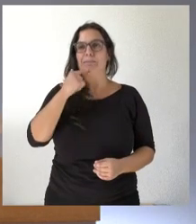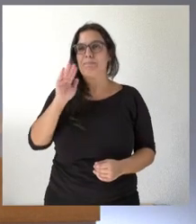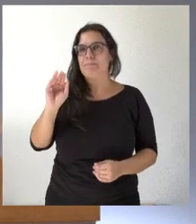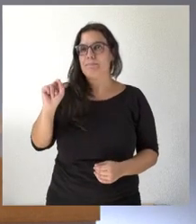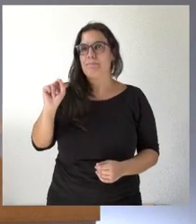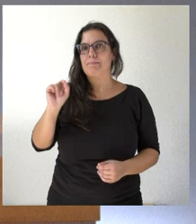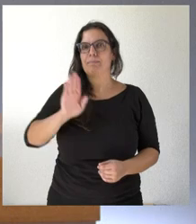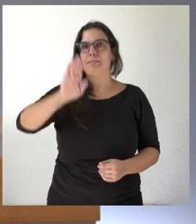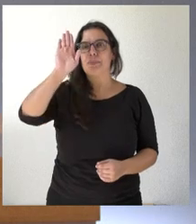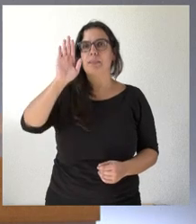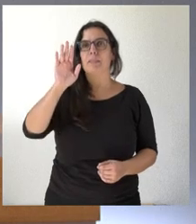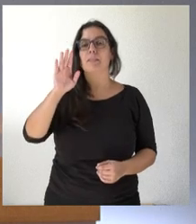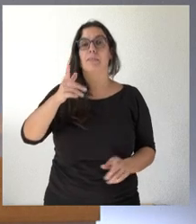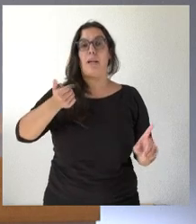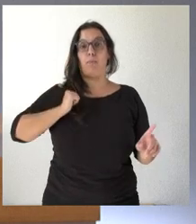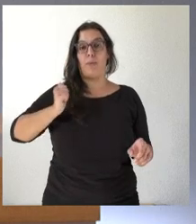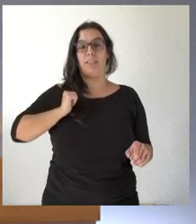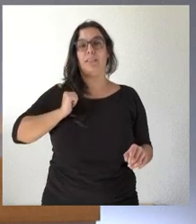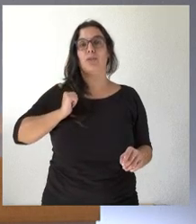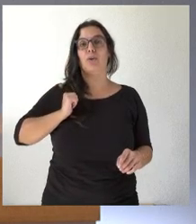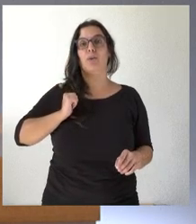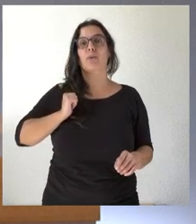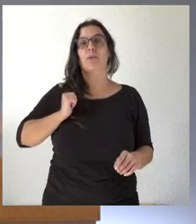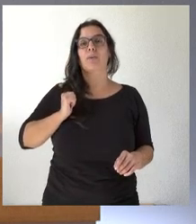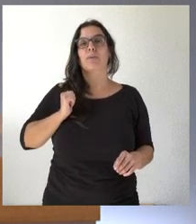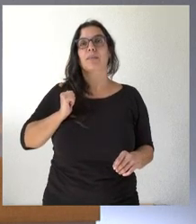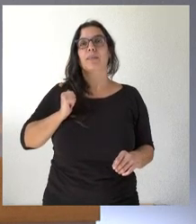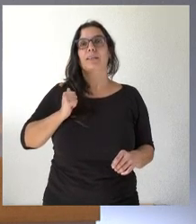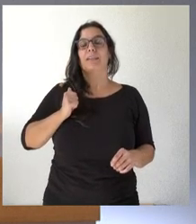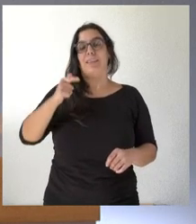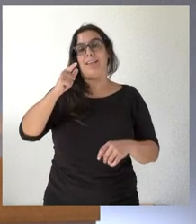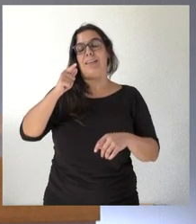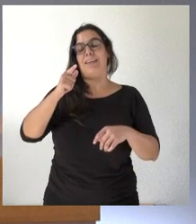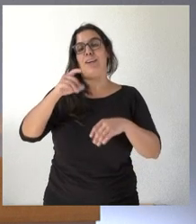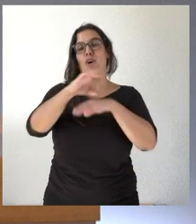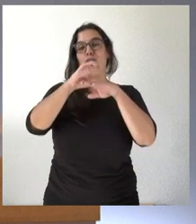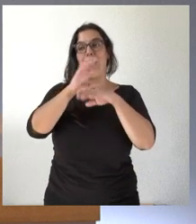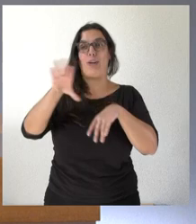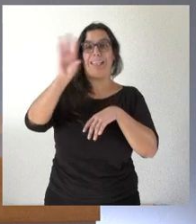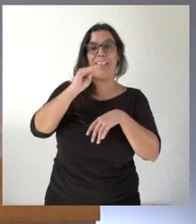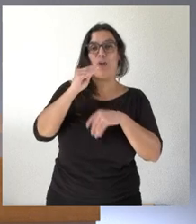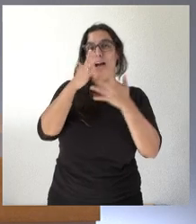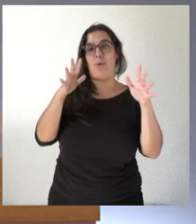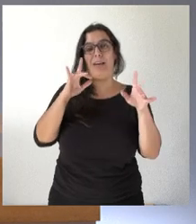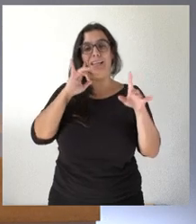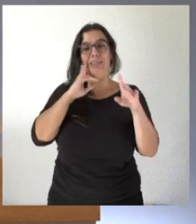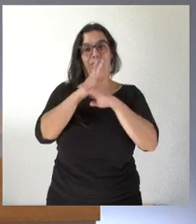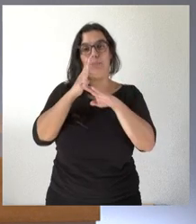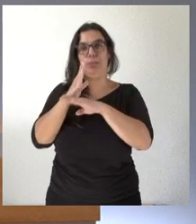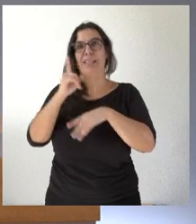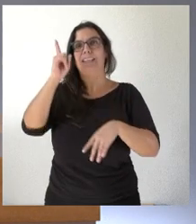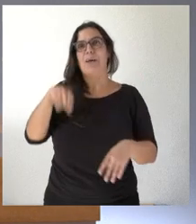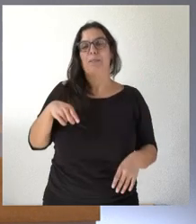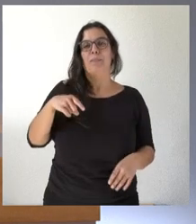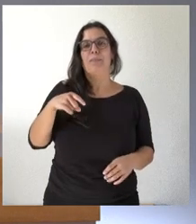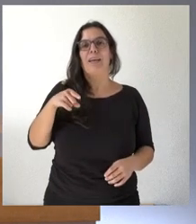perdona Laura aprovechando esta habilidad de entender las preguntas a pesar de la conexión quería repreguntar Carlos una cosa ah sí